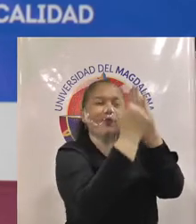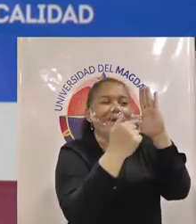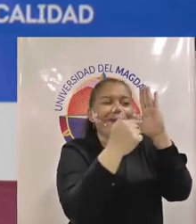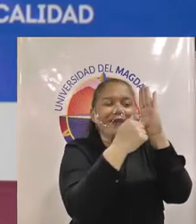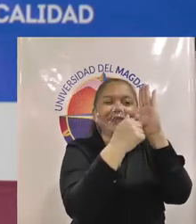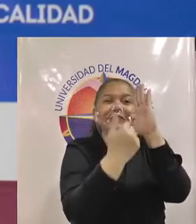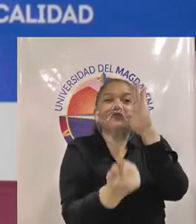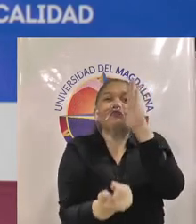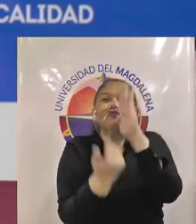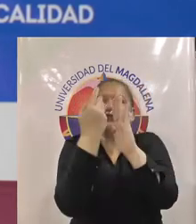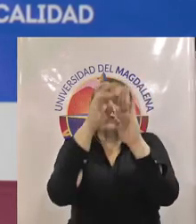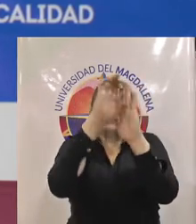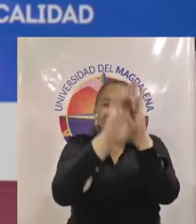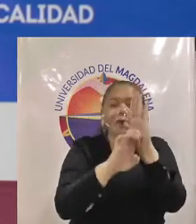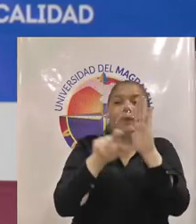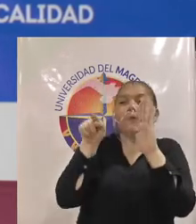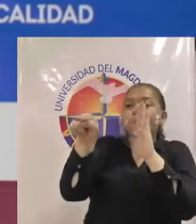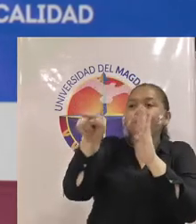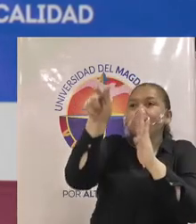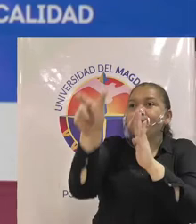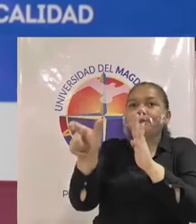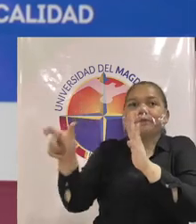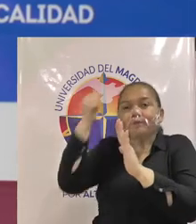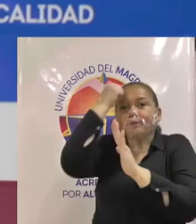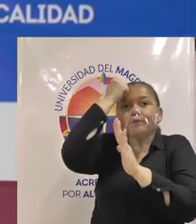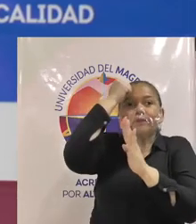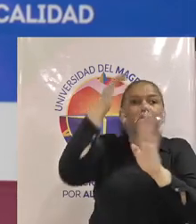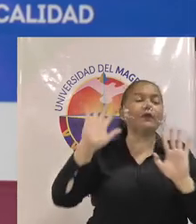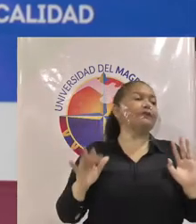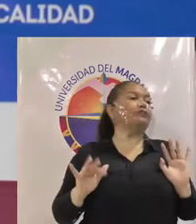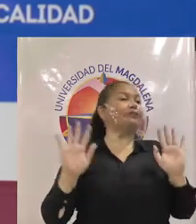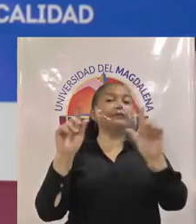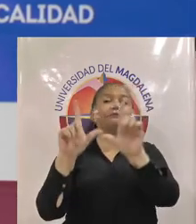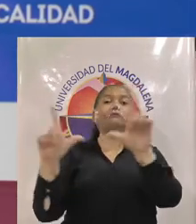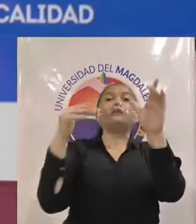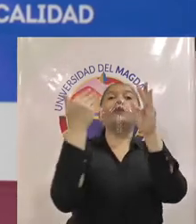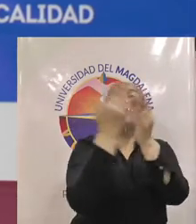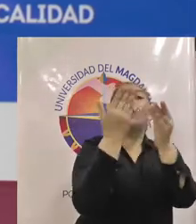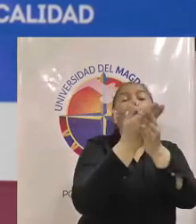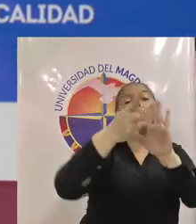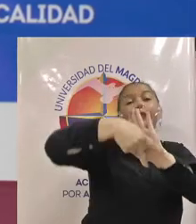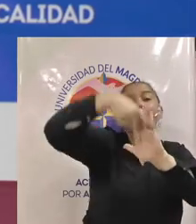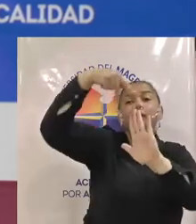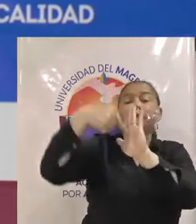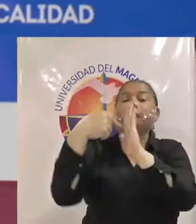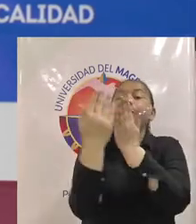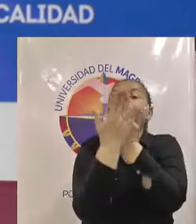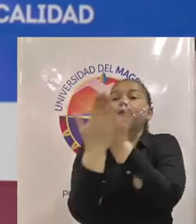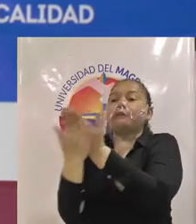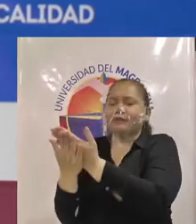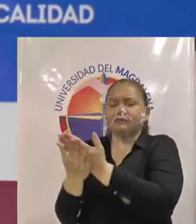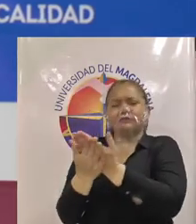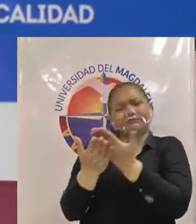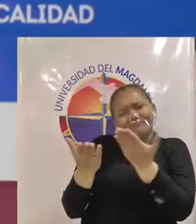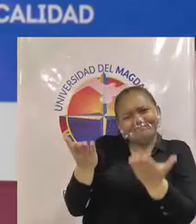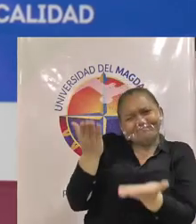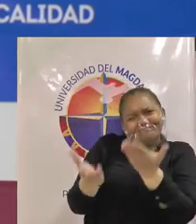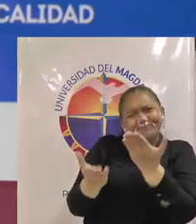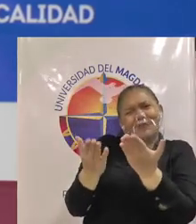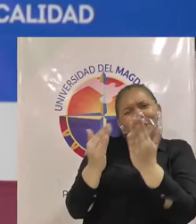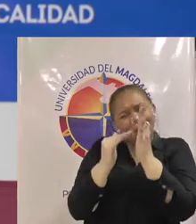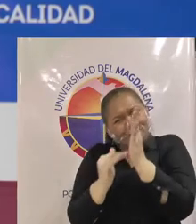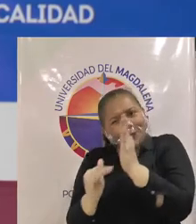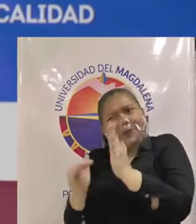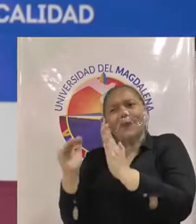desarrollos que hacen los profesores más allá de sólo su titulación para que logre avanzar digamos en el ascenso